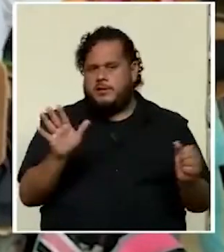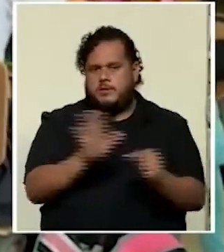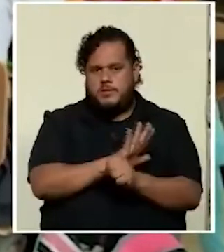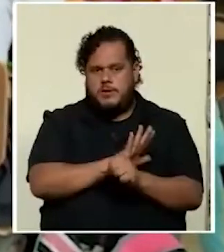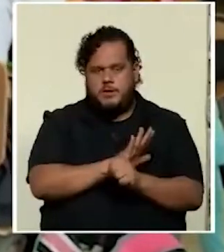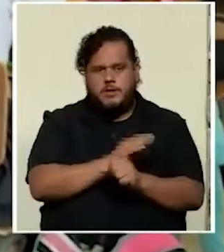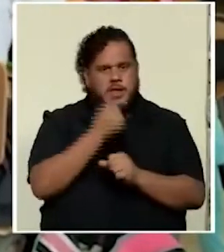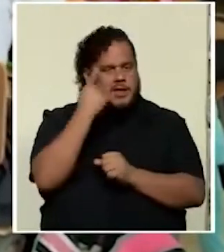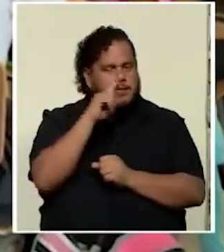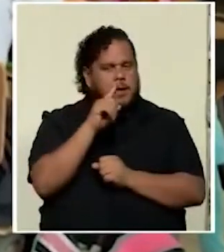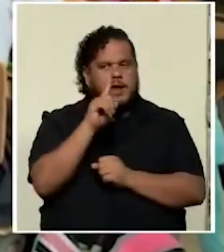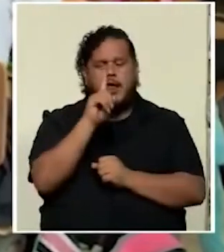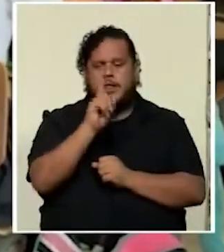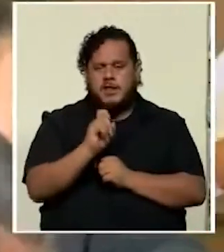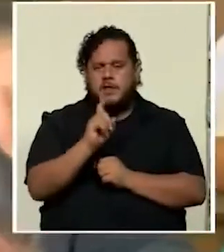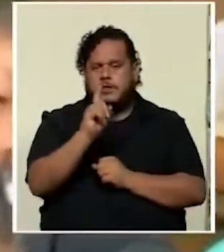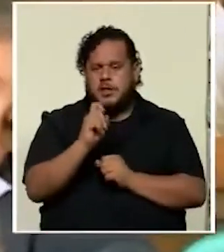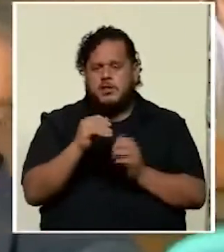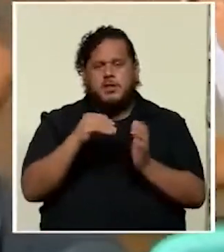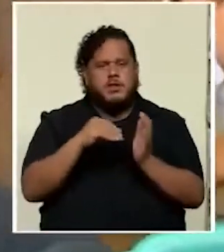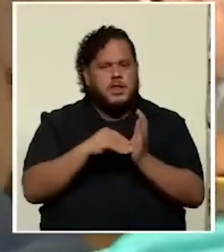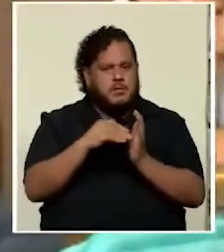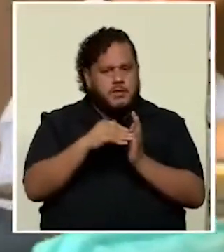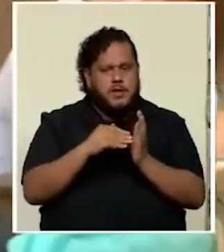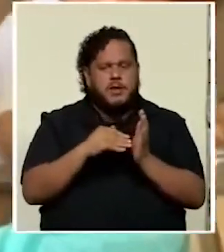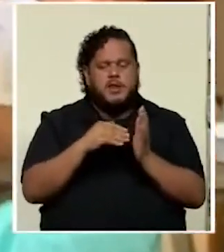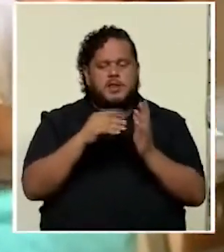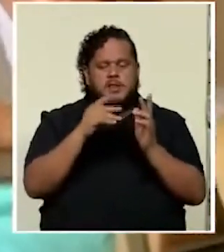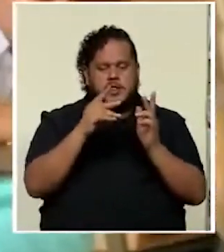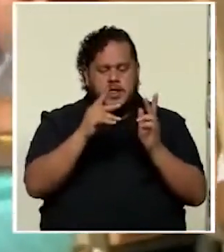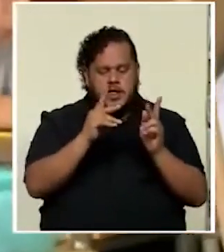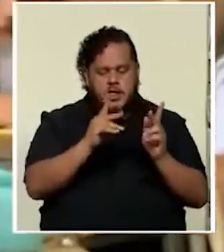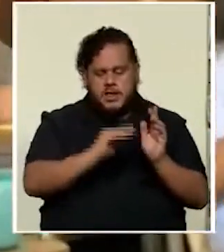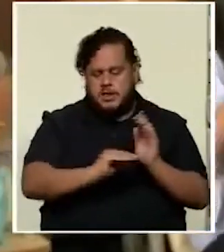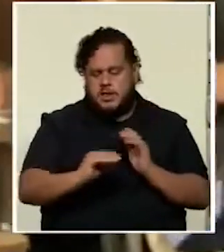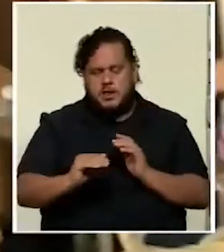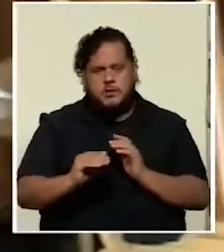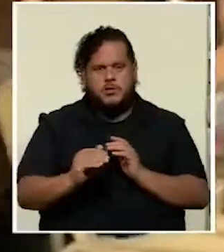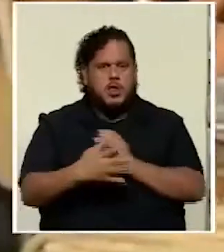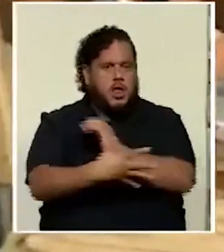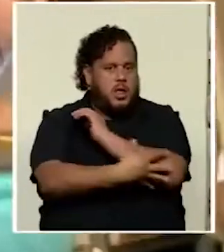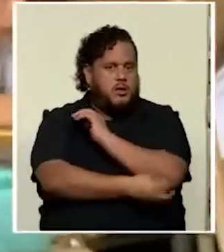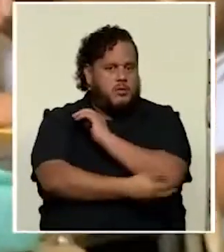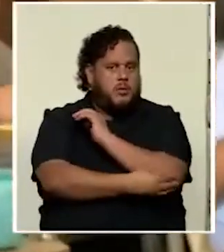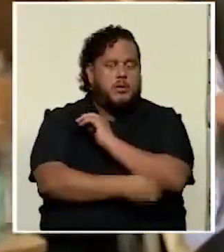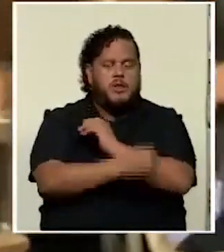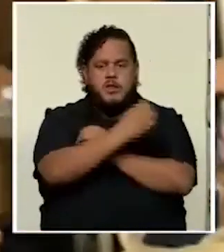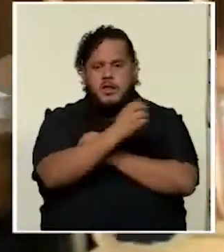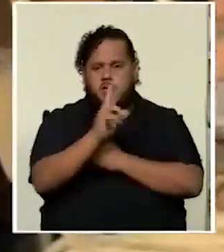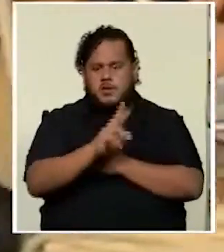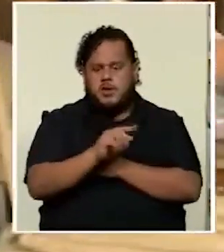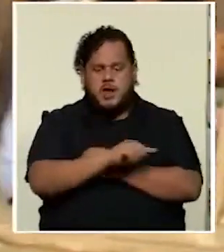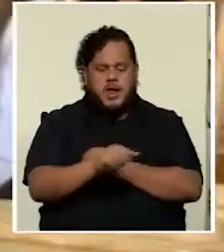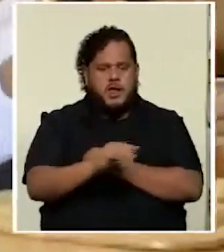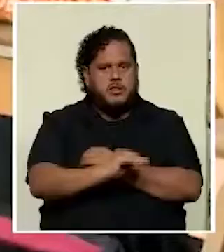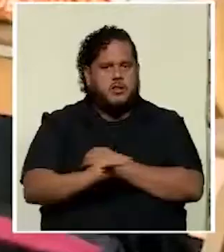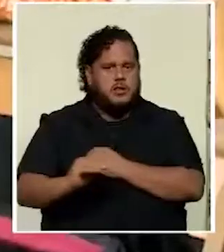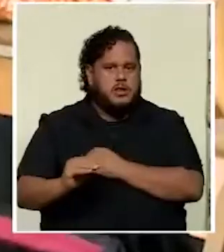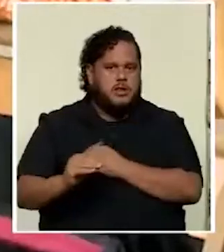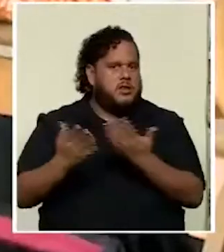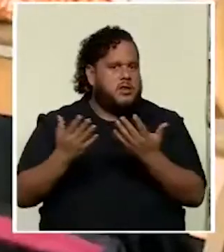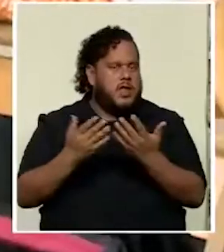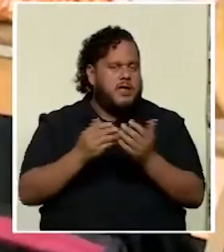para cientos de miles de niños de escasos recursos en Costa Rica. Esos niños quedaron